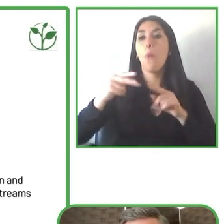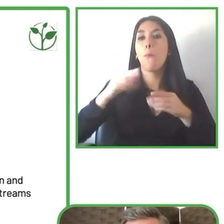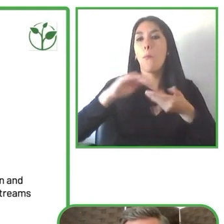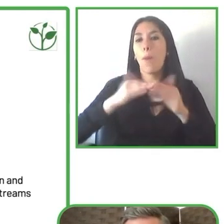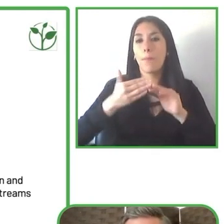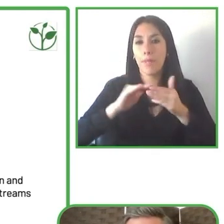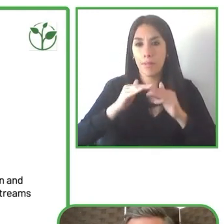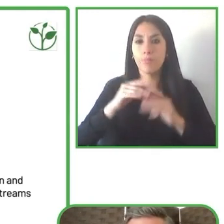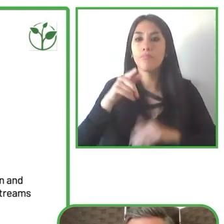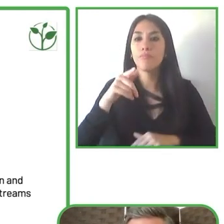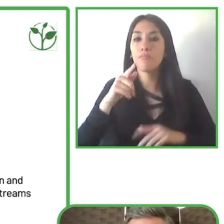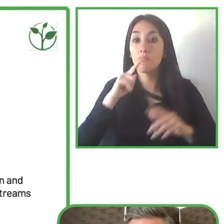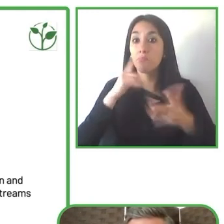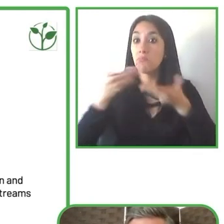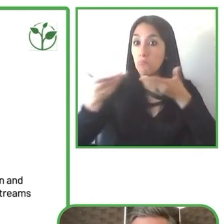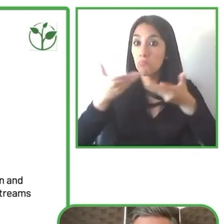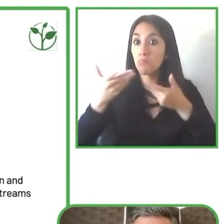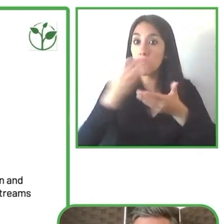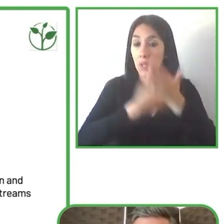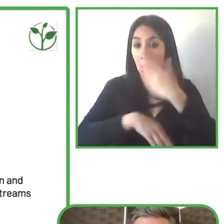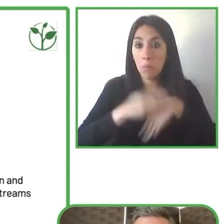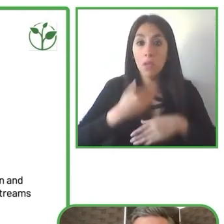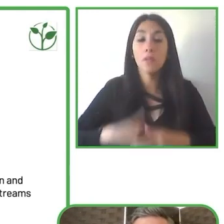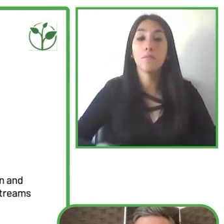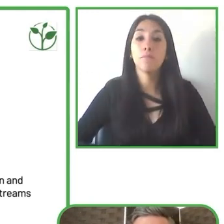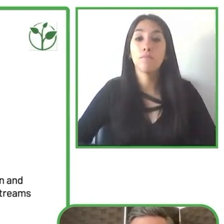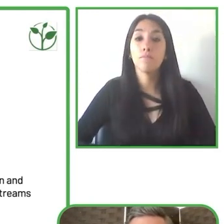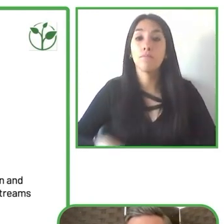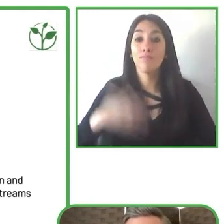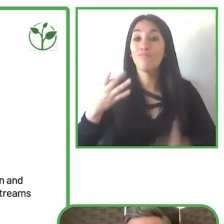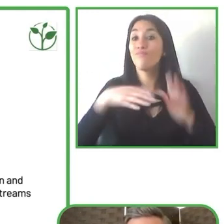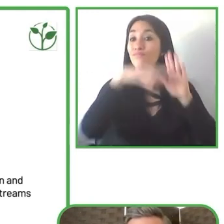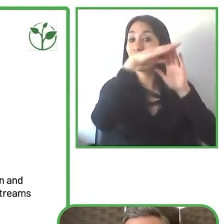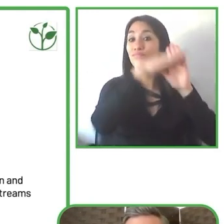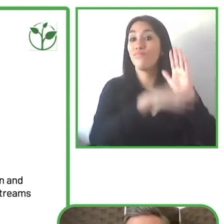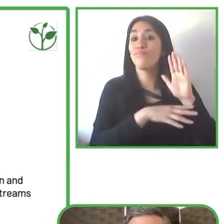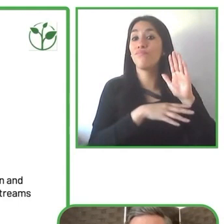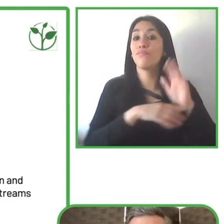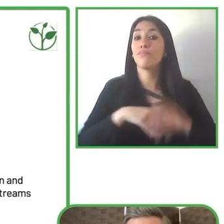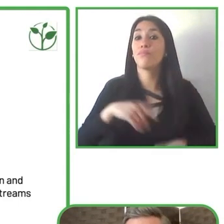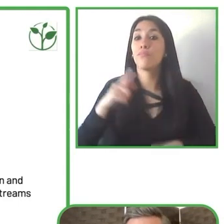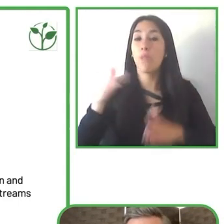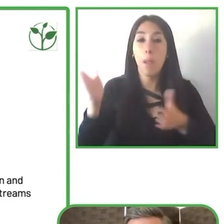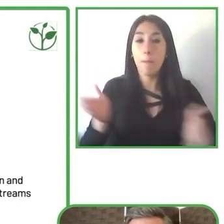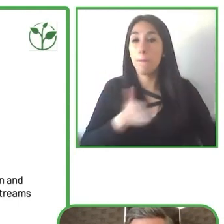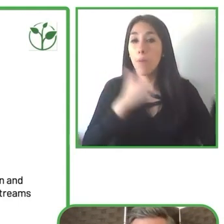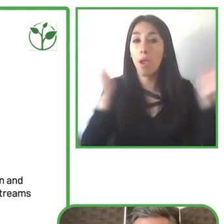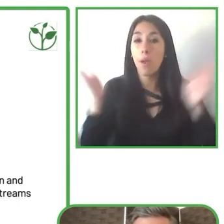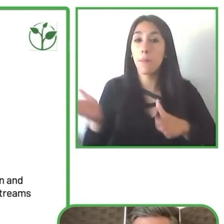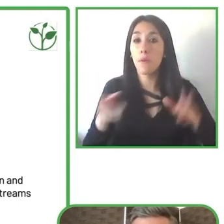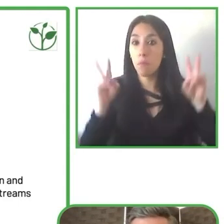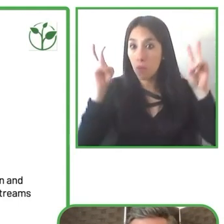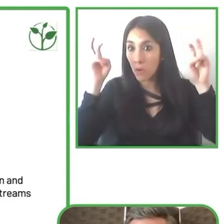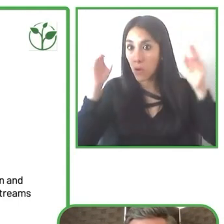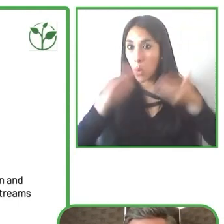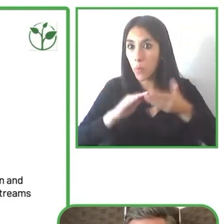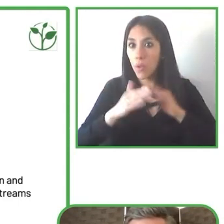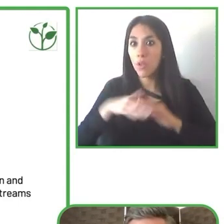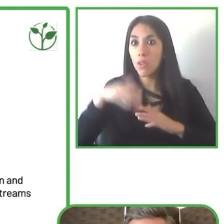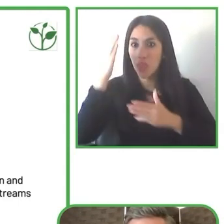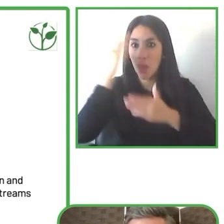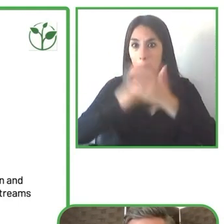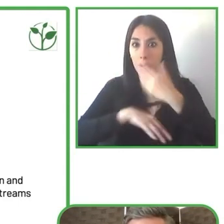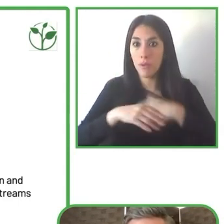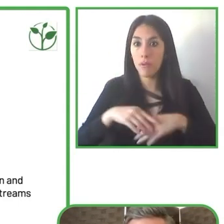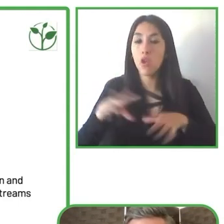pilares de la estrategia de inclusión de la discapacidad de una manera exitosa y esto